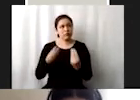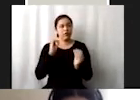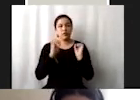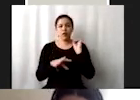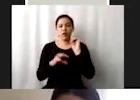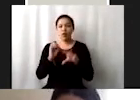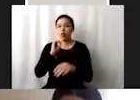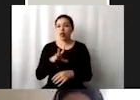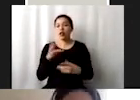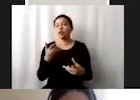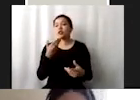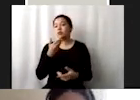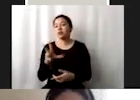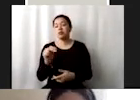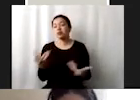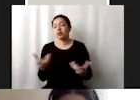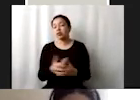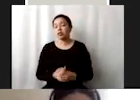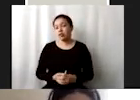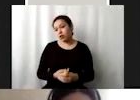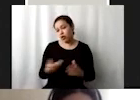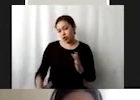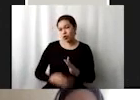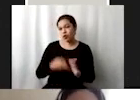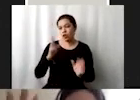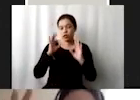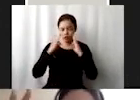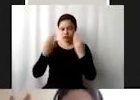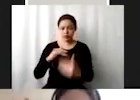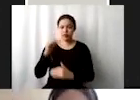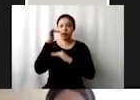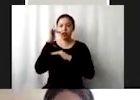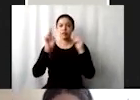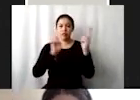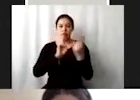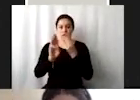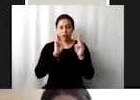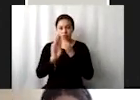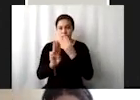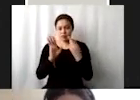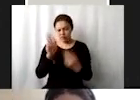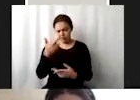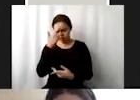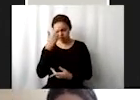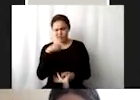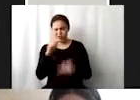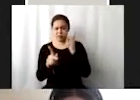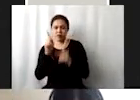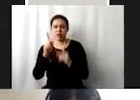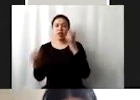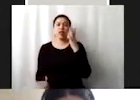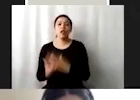que no hemos hecho muy bien otra vez remontándonos al modelo de los límites planetarios se acuerdan cuando les hablaba un poquito de las nuevas